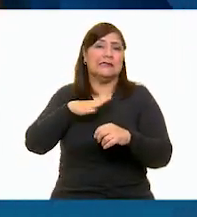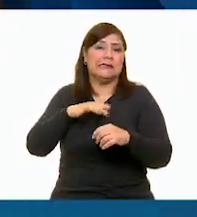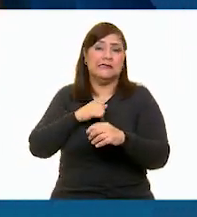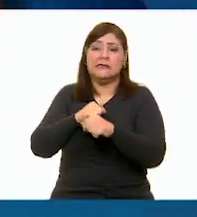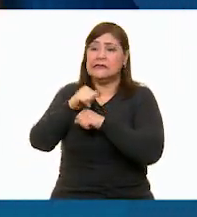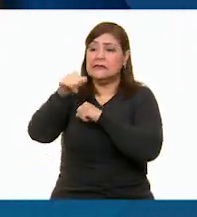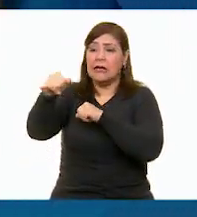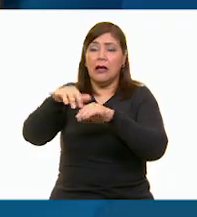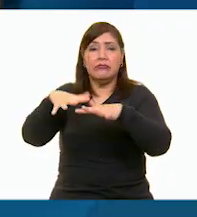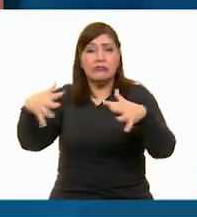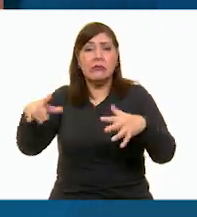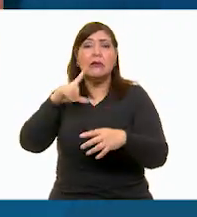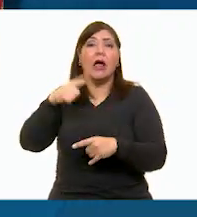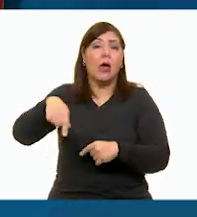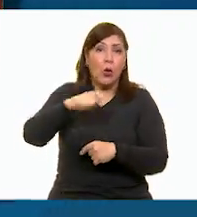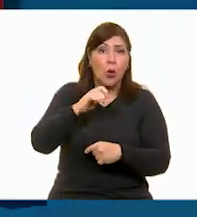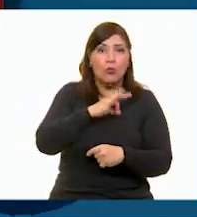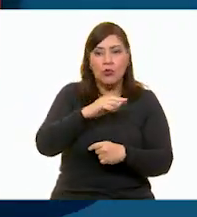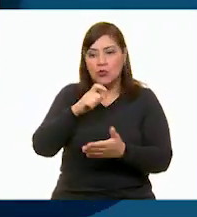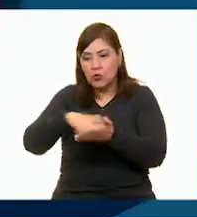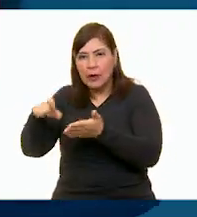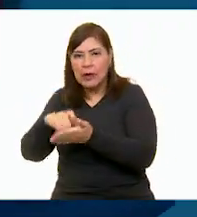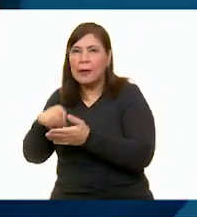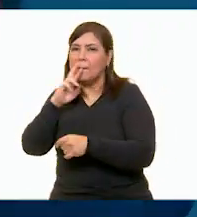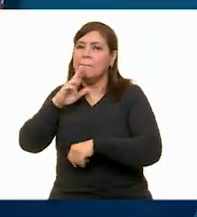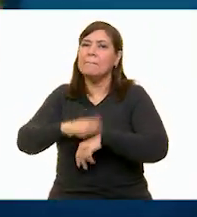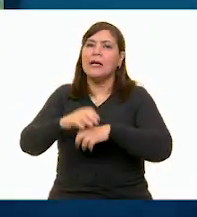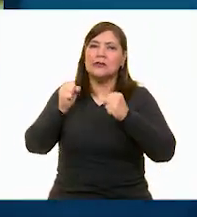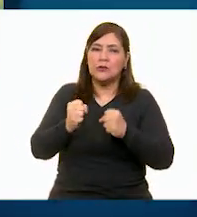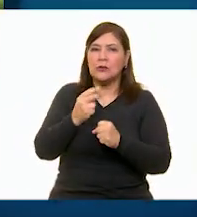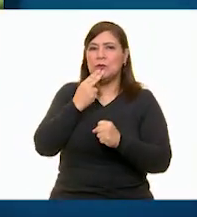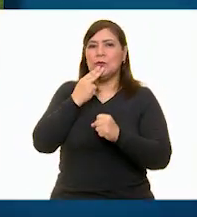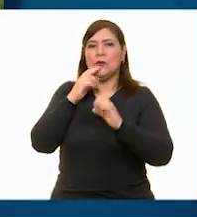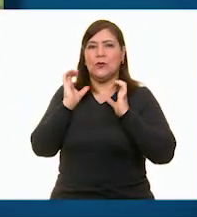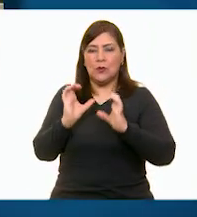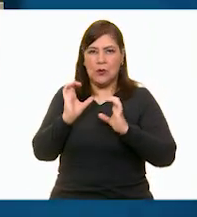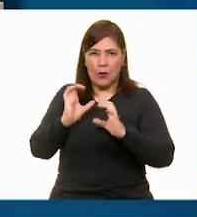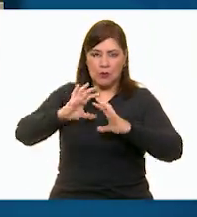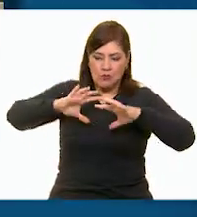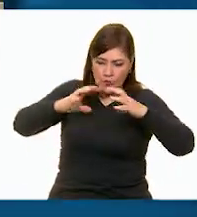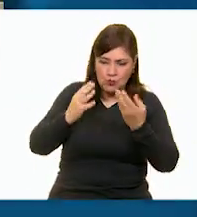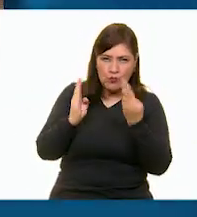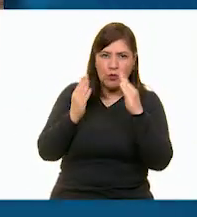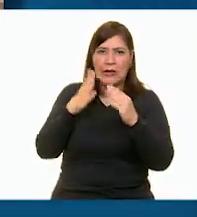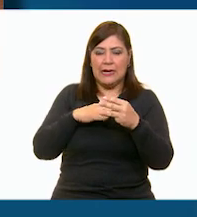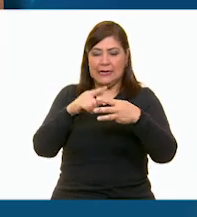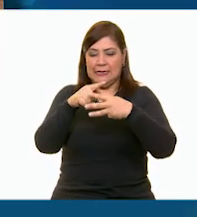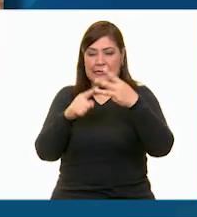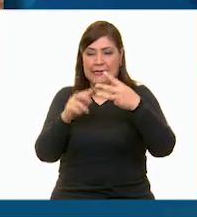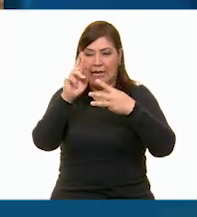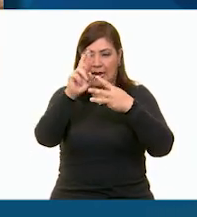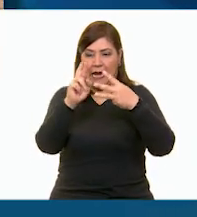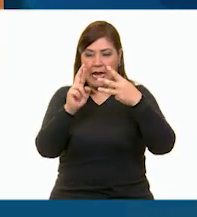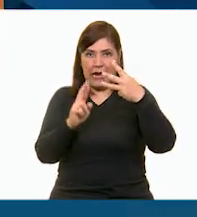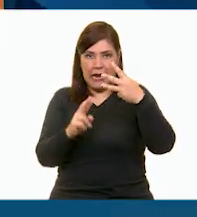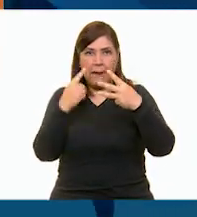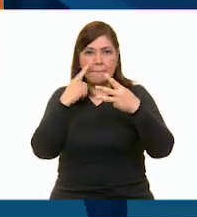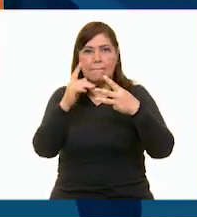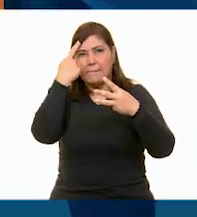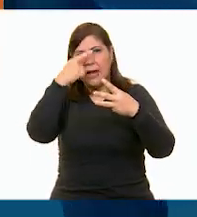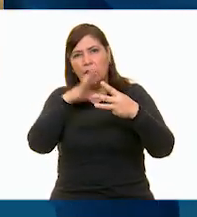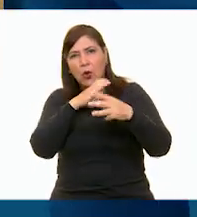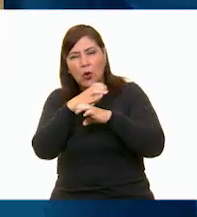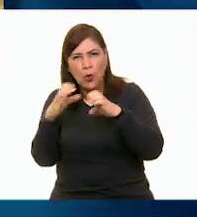consumidores, hay mucho que podemos hacer para cuidar el planeta, aplicando la regla de las tres R's a todo tipo de